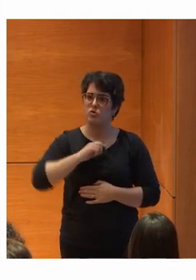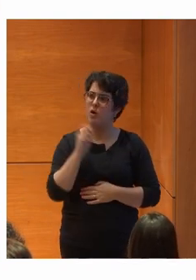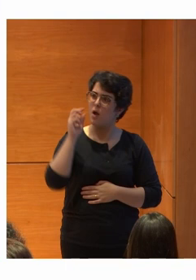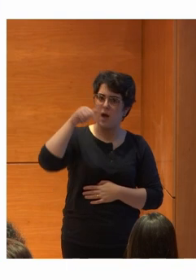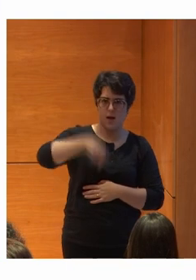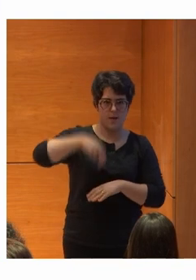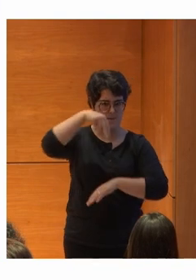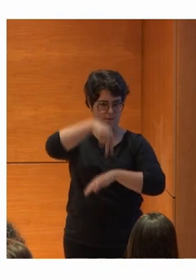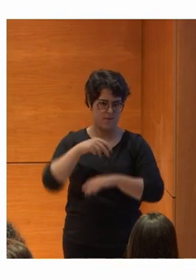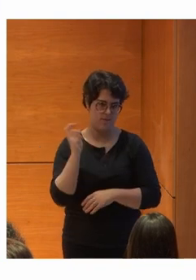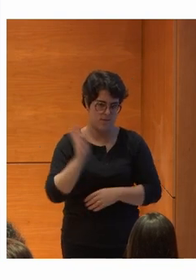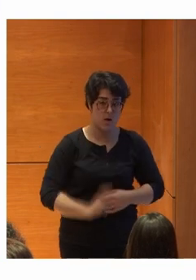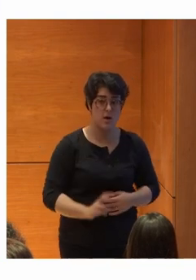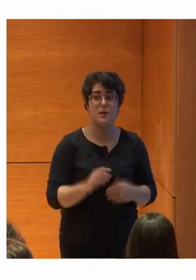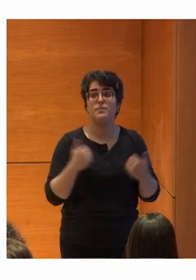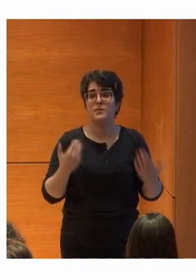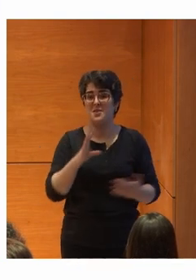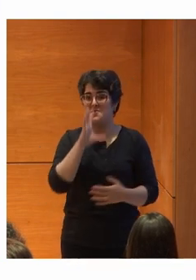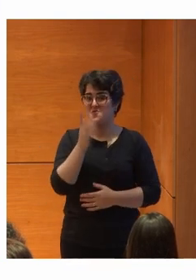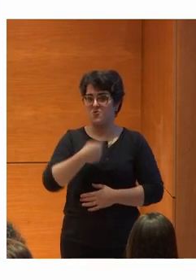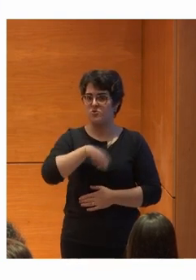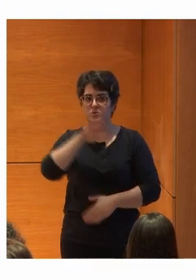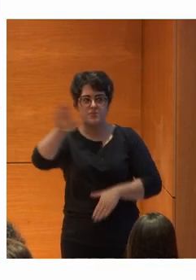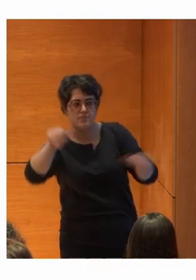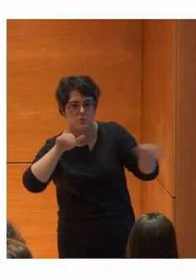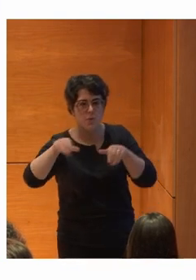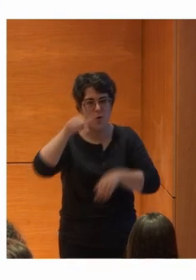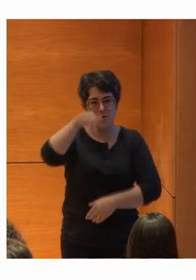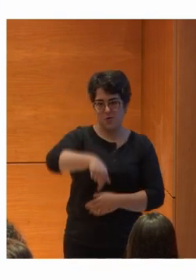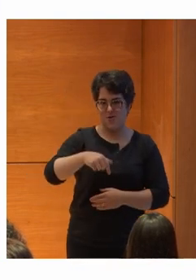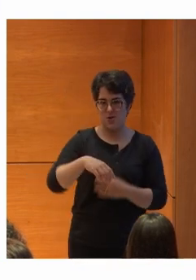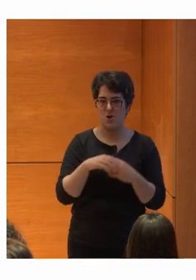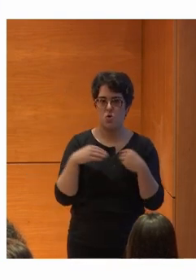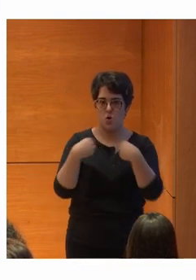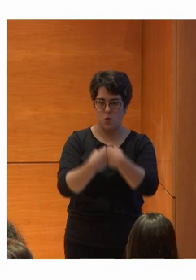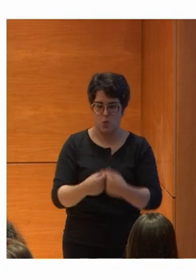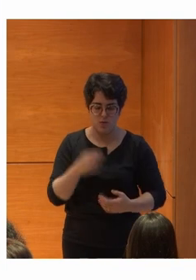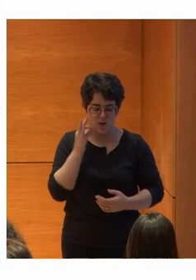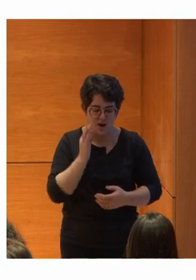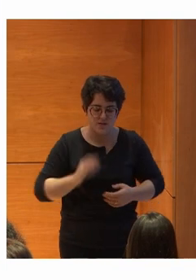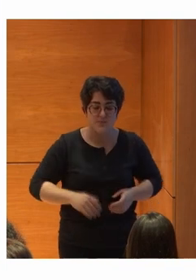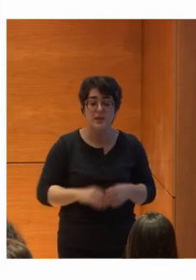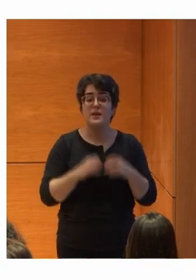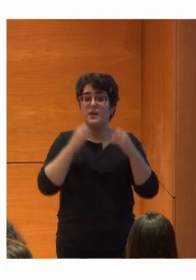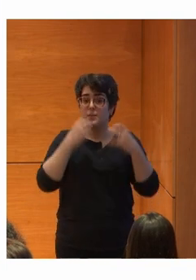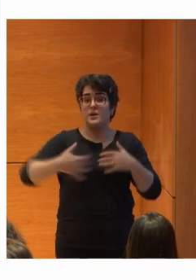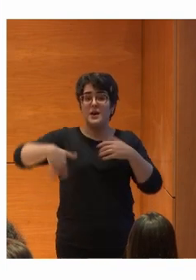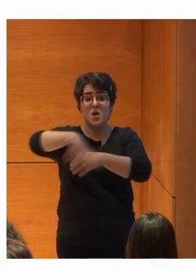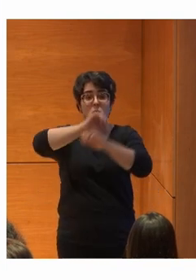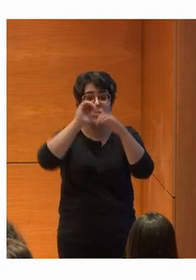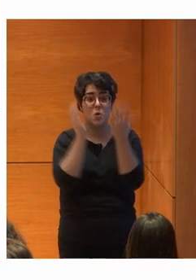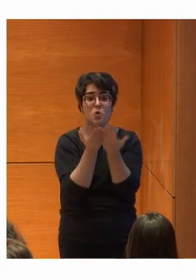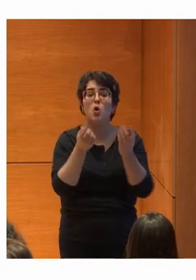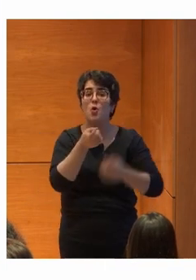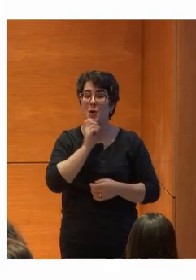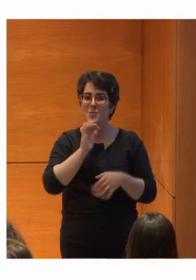aquí Básicamente Y por lo que Os hemos hecho Este llamamiento Para estar hoy aquí Juntas Bueno El mundo Es